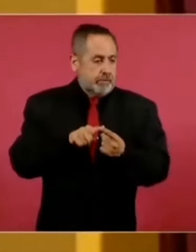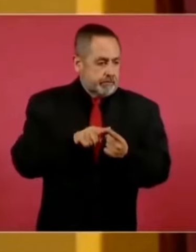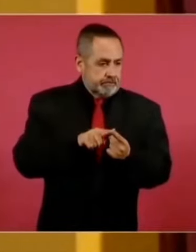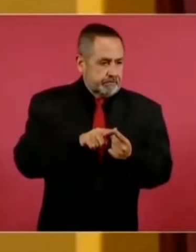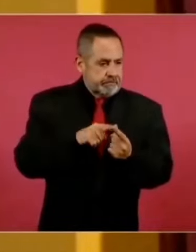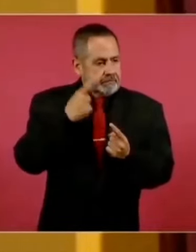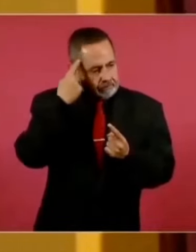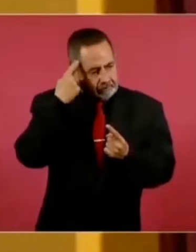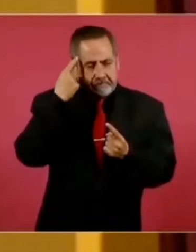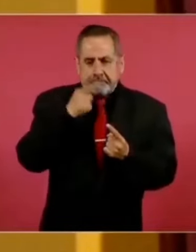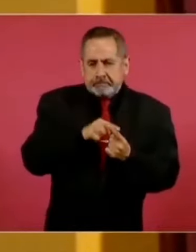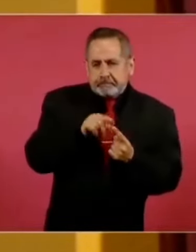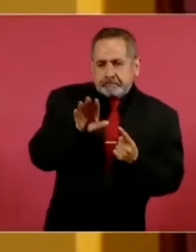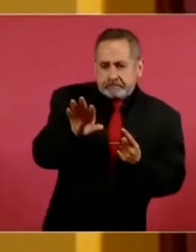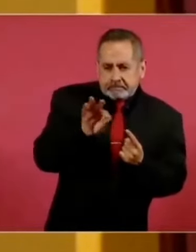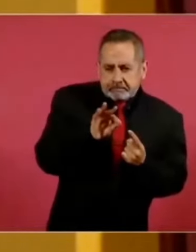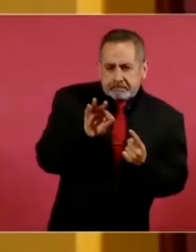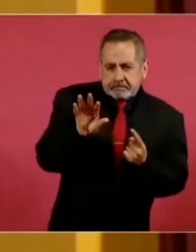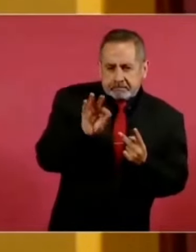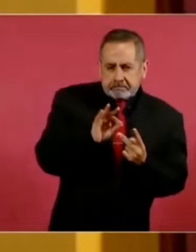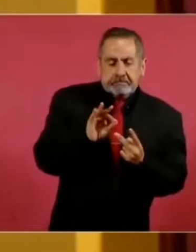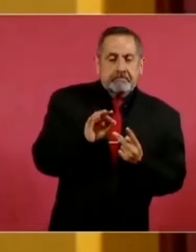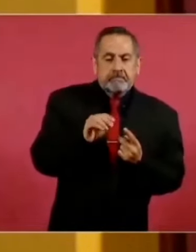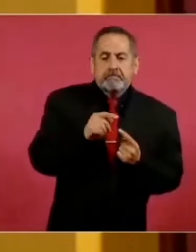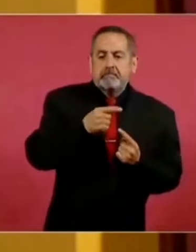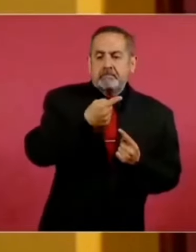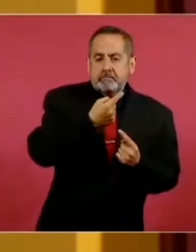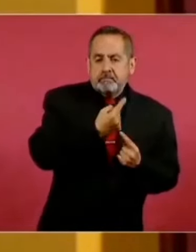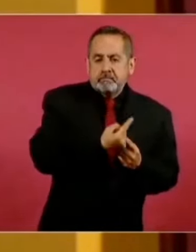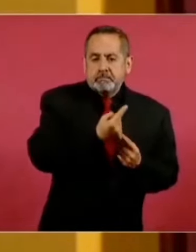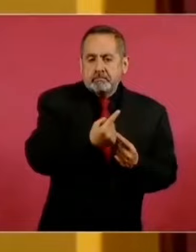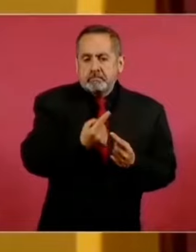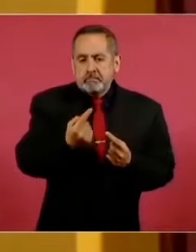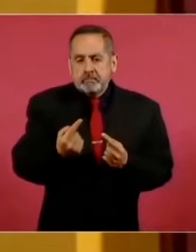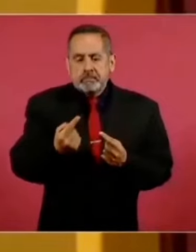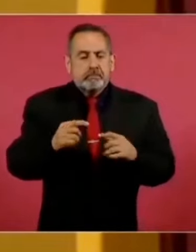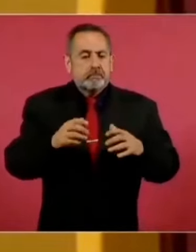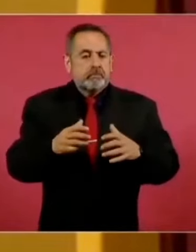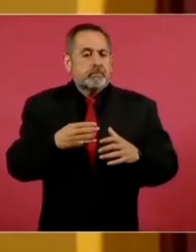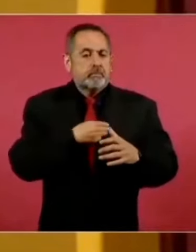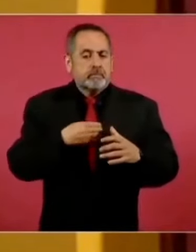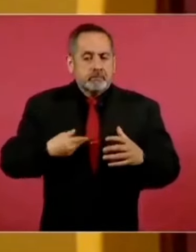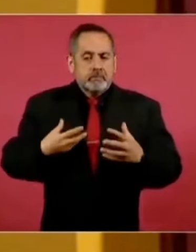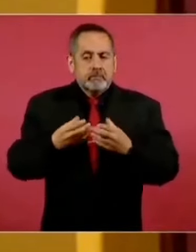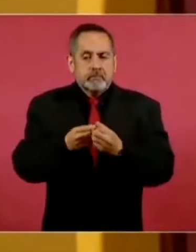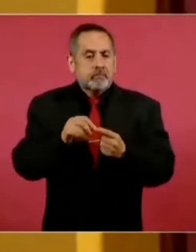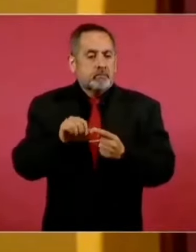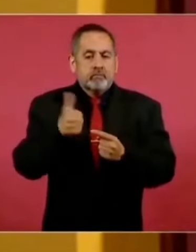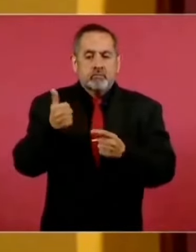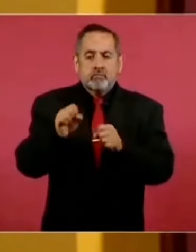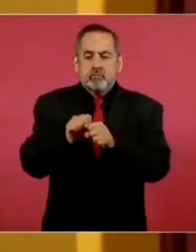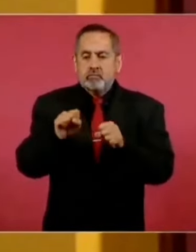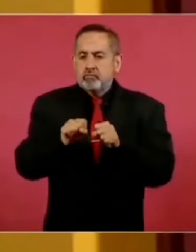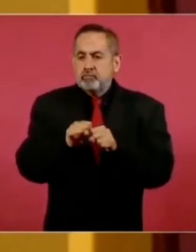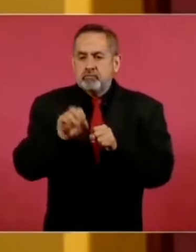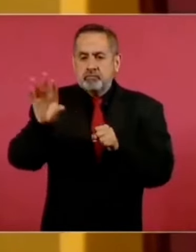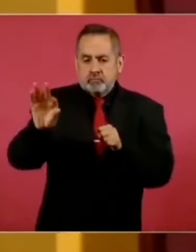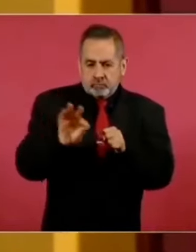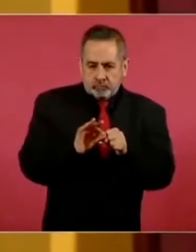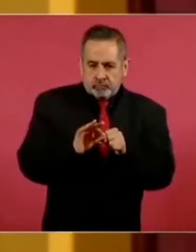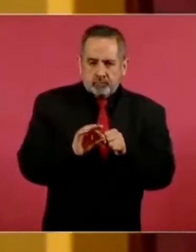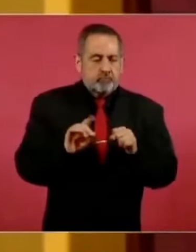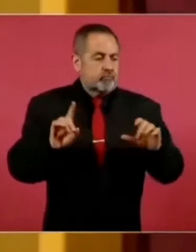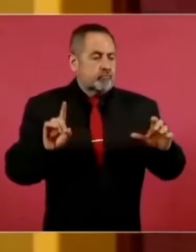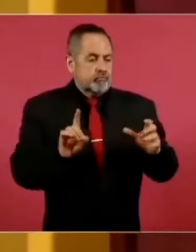por turno a una o un integrante de otra sala para que